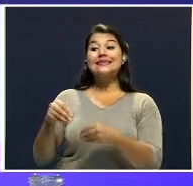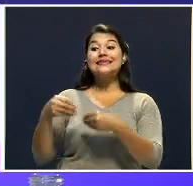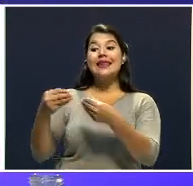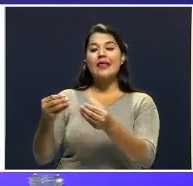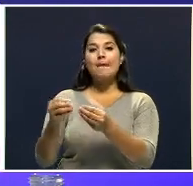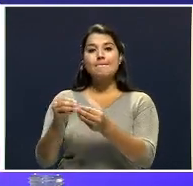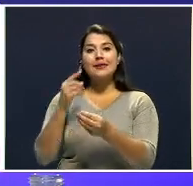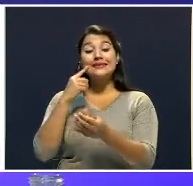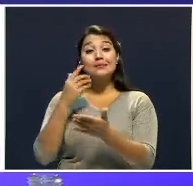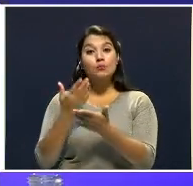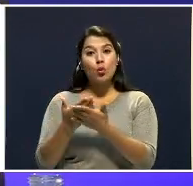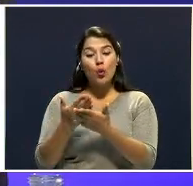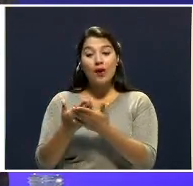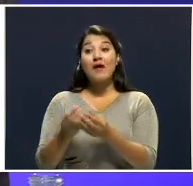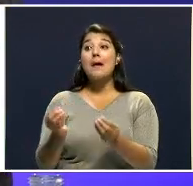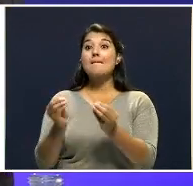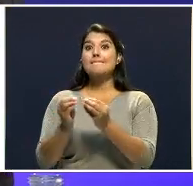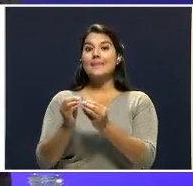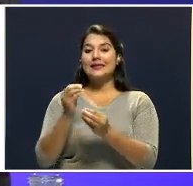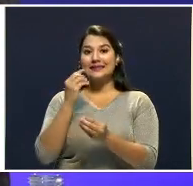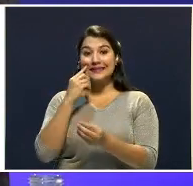prueba, se aportan más testigos,